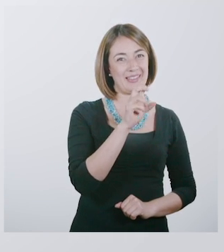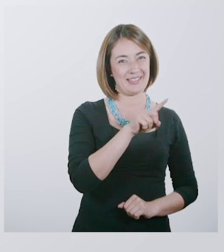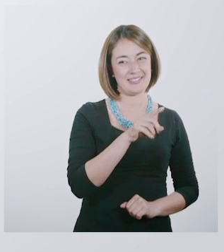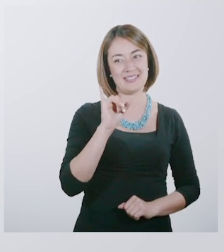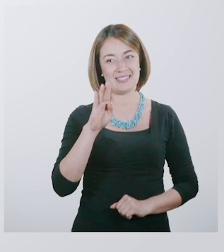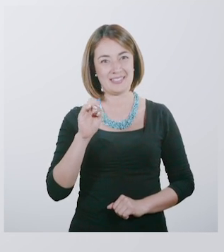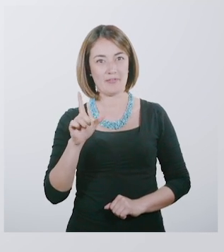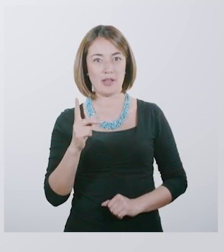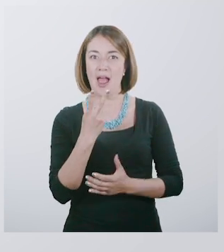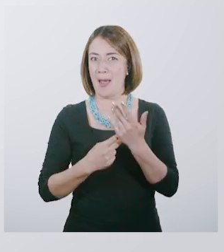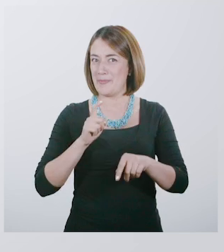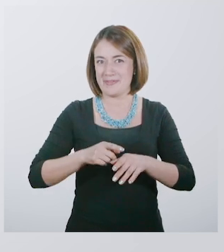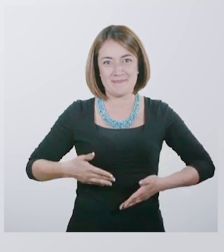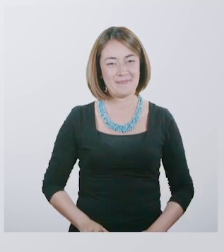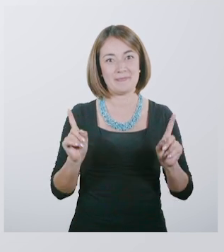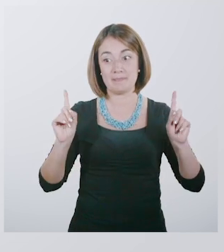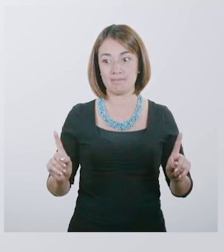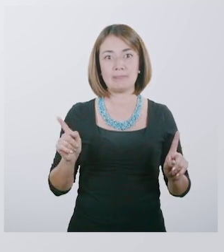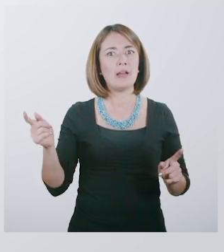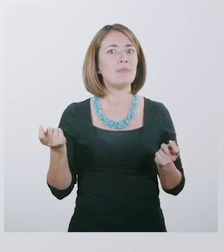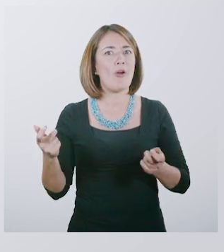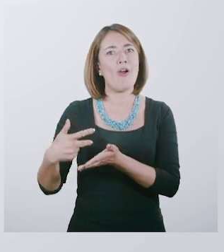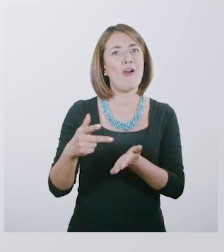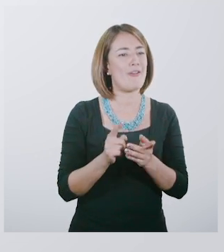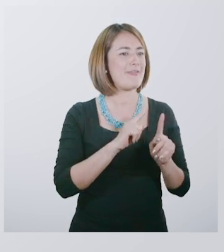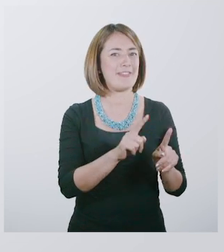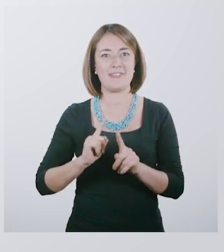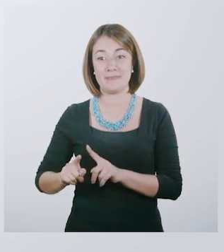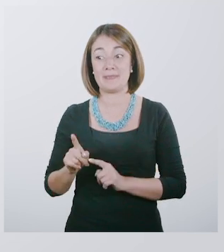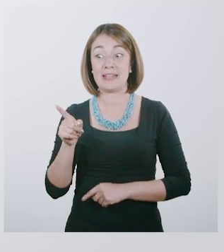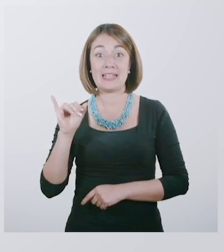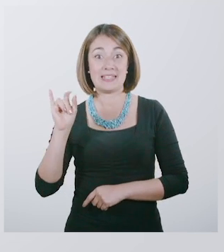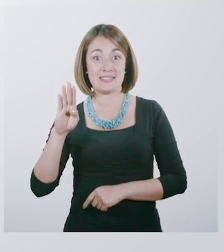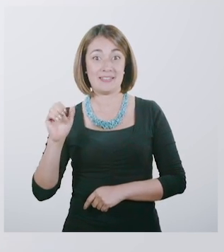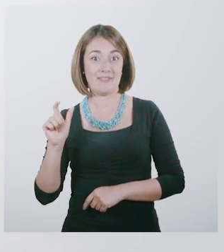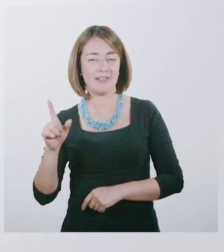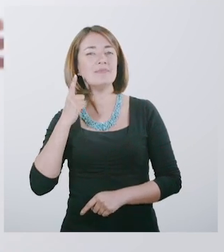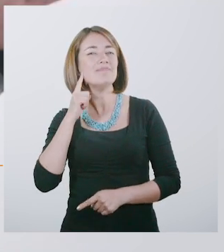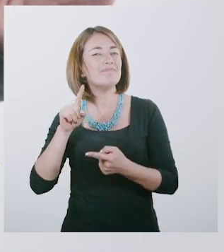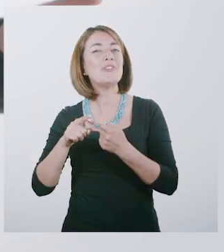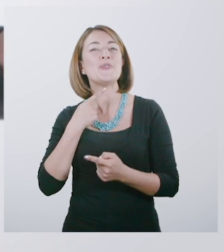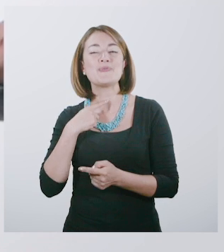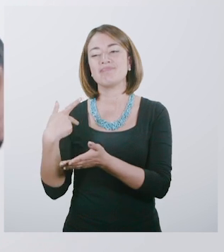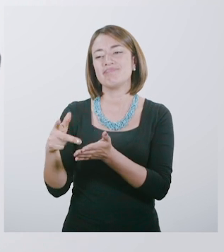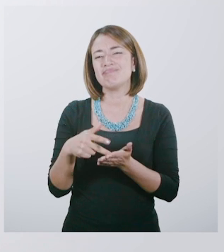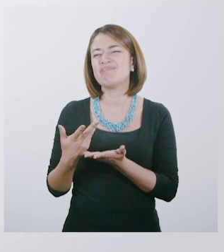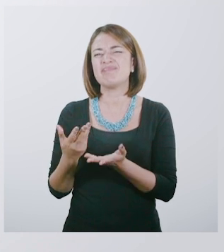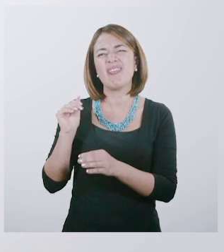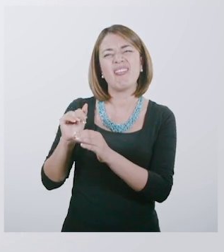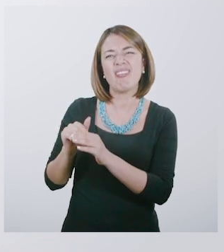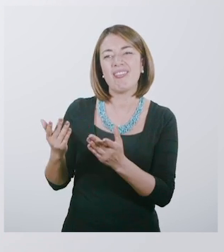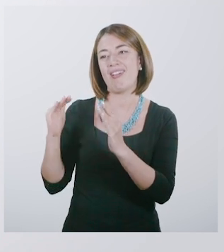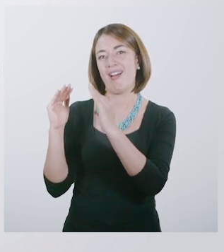Andrés e Isabel son mellizos, sin embargo manejan su dinero de manera muy diferente. A Isabel le gusta tener su dinero en su casa,